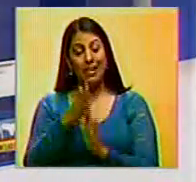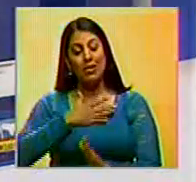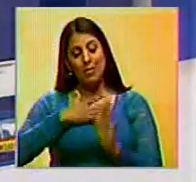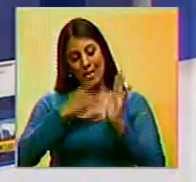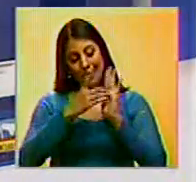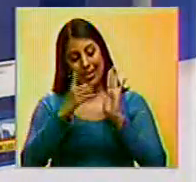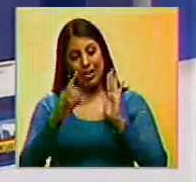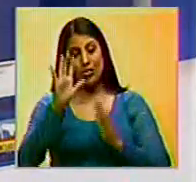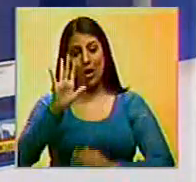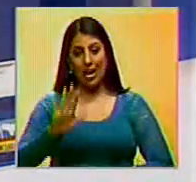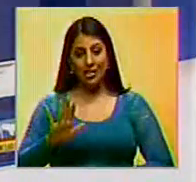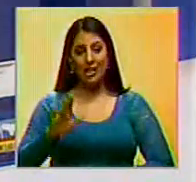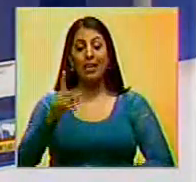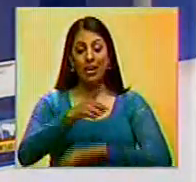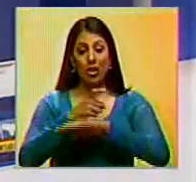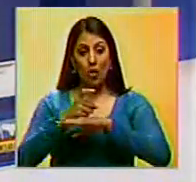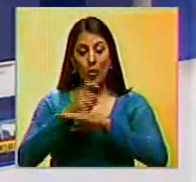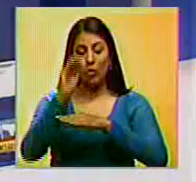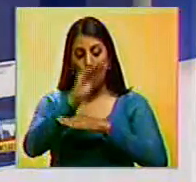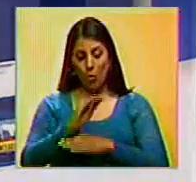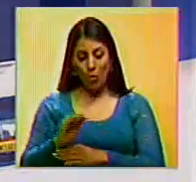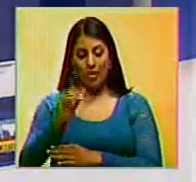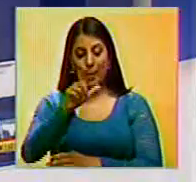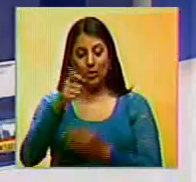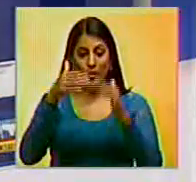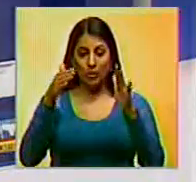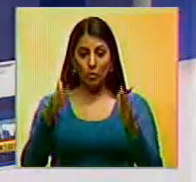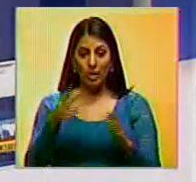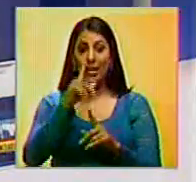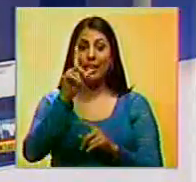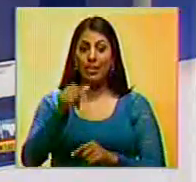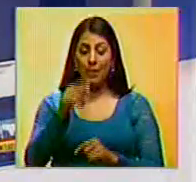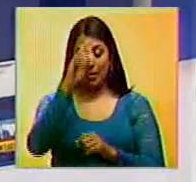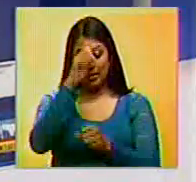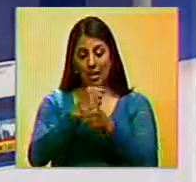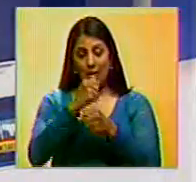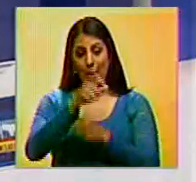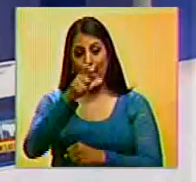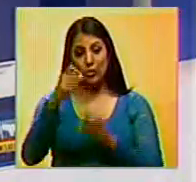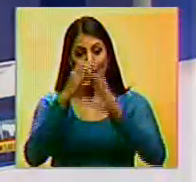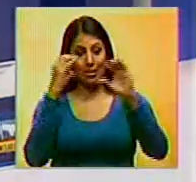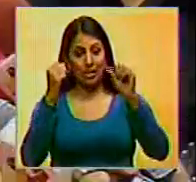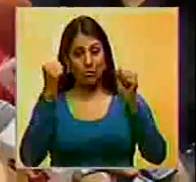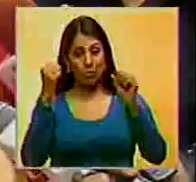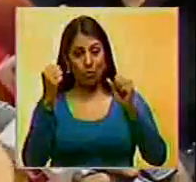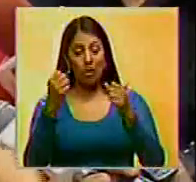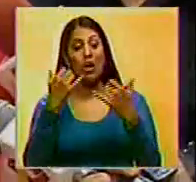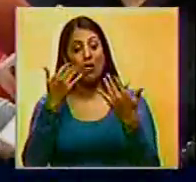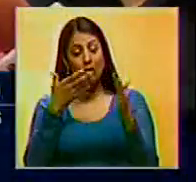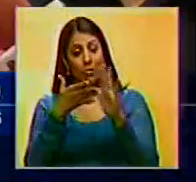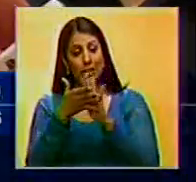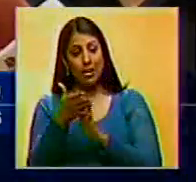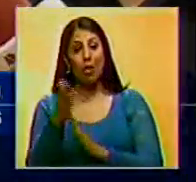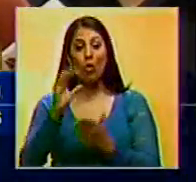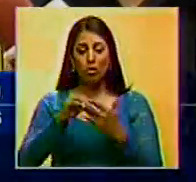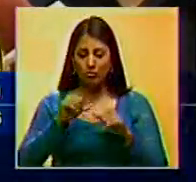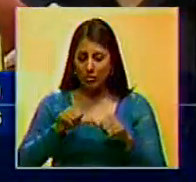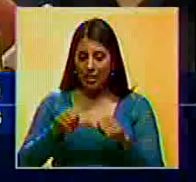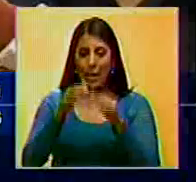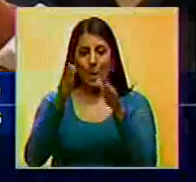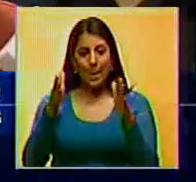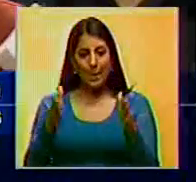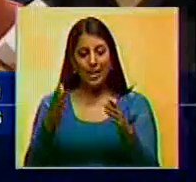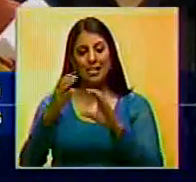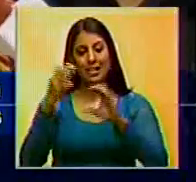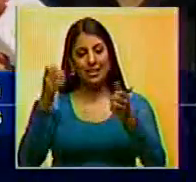derecho irrevocable y que el gobierno protege tanto a los estudiantes como a los trabajadores del transporte. Molina reafirmó que se mantienen las mesas